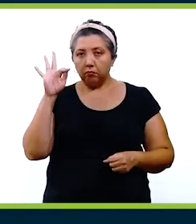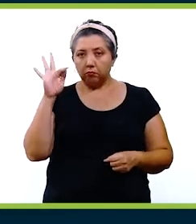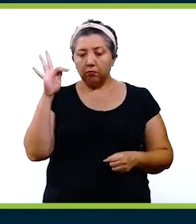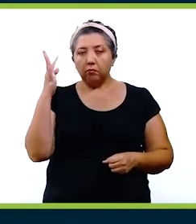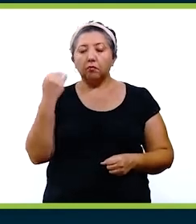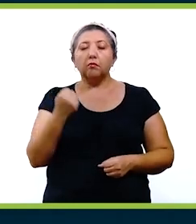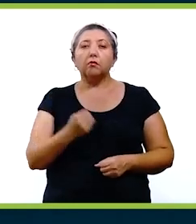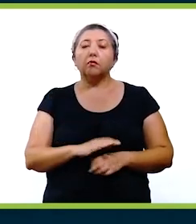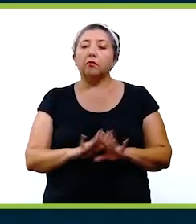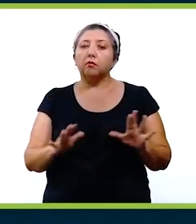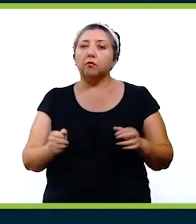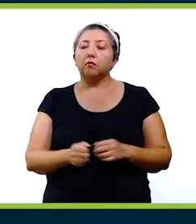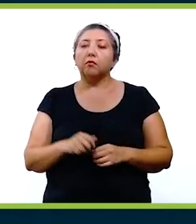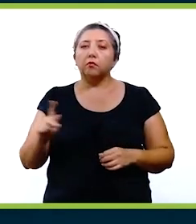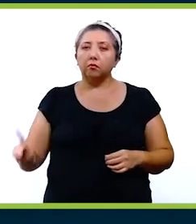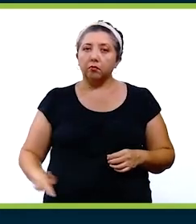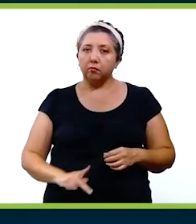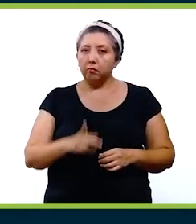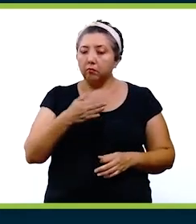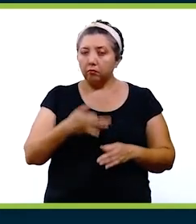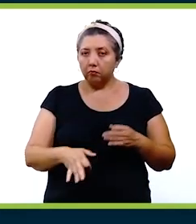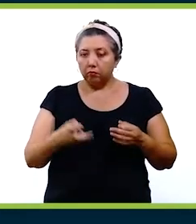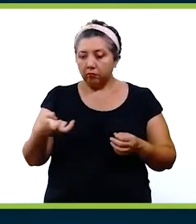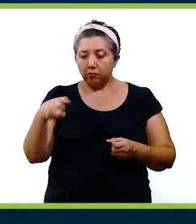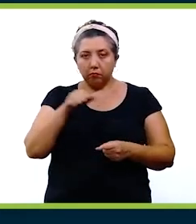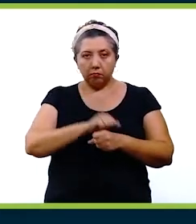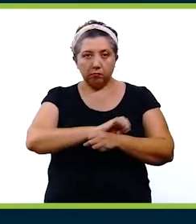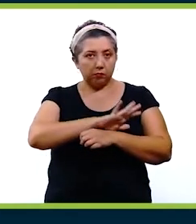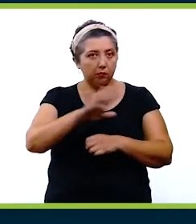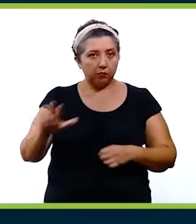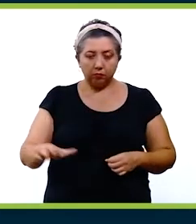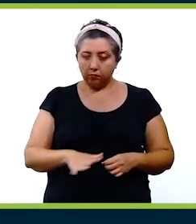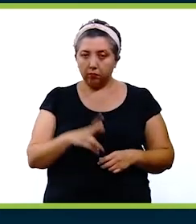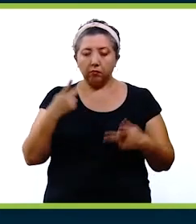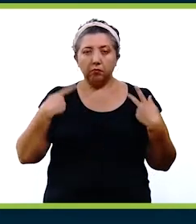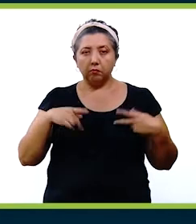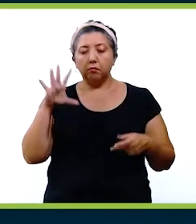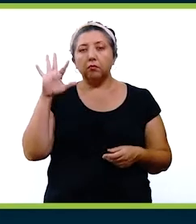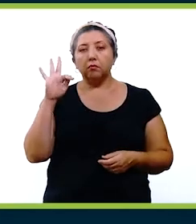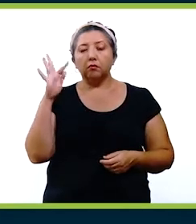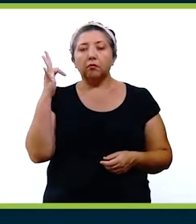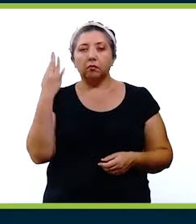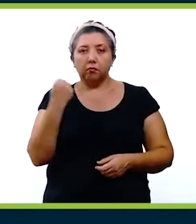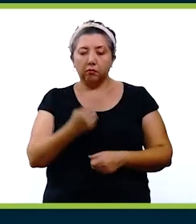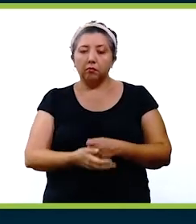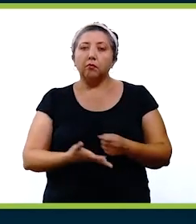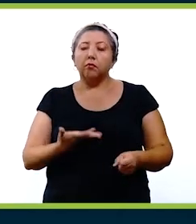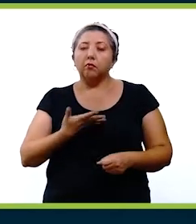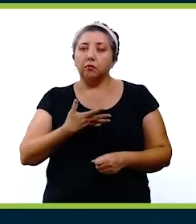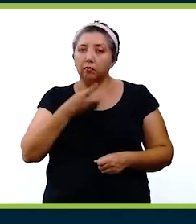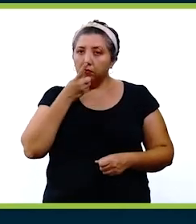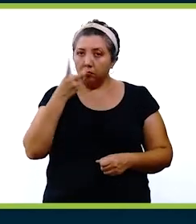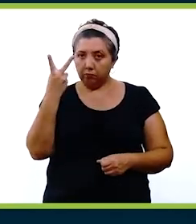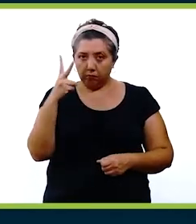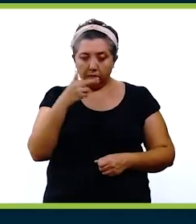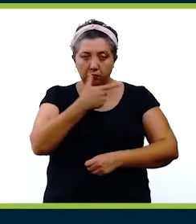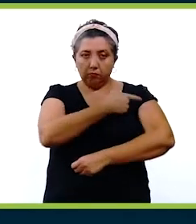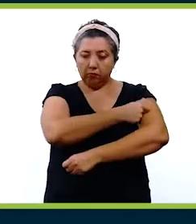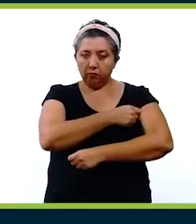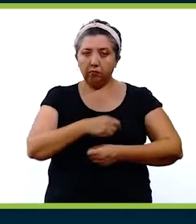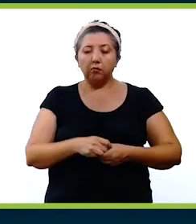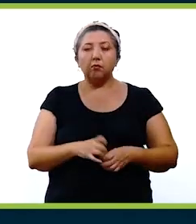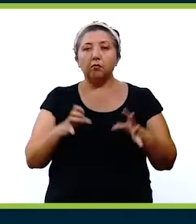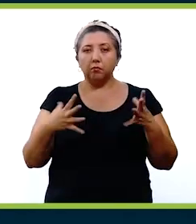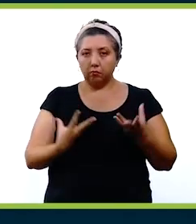49, ya con estos municipios que terminamos esta semana, ya todas las personas de 40 a 49 van a tener sus dos dosis. Así que bueno,